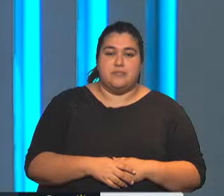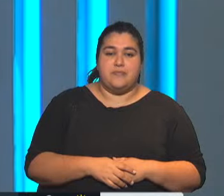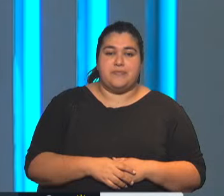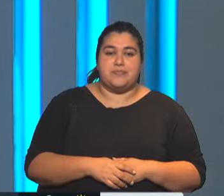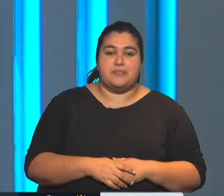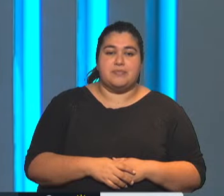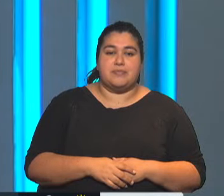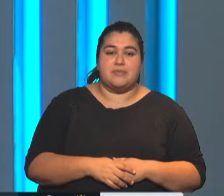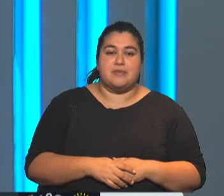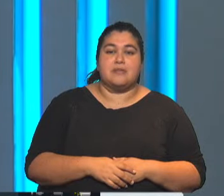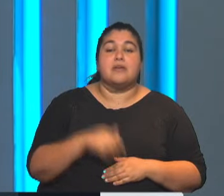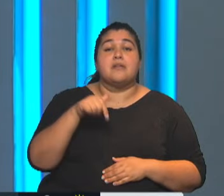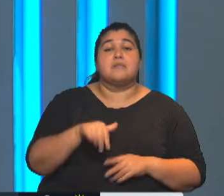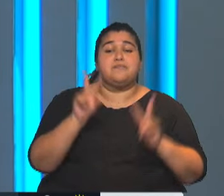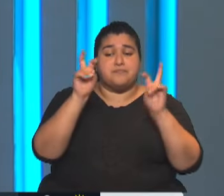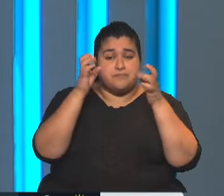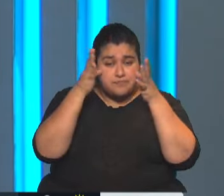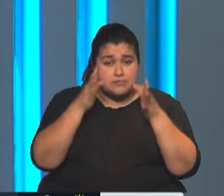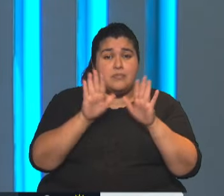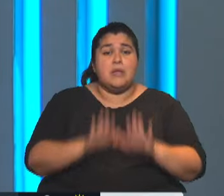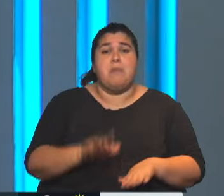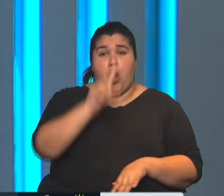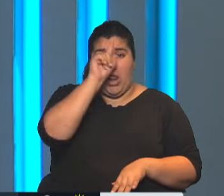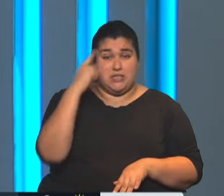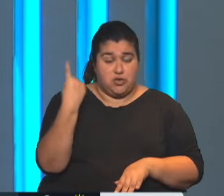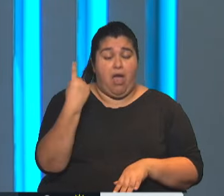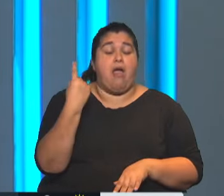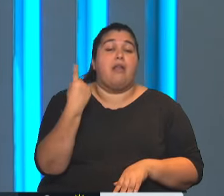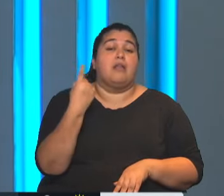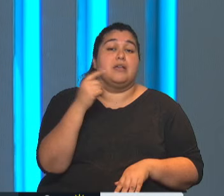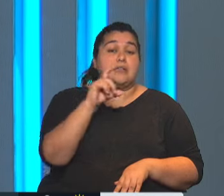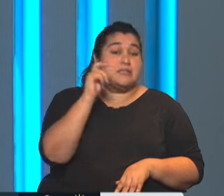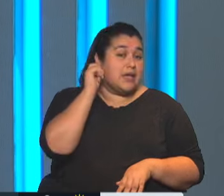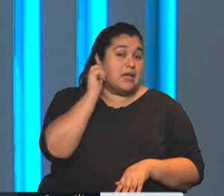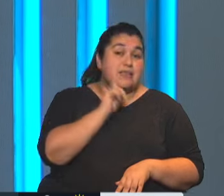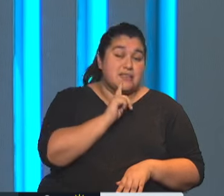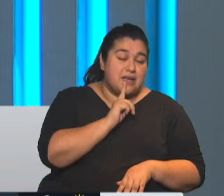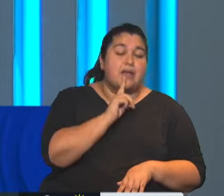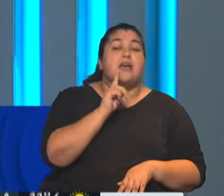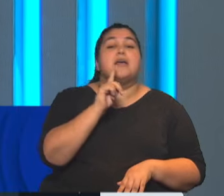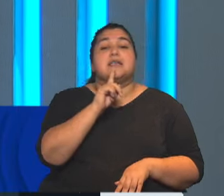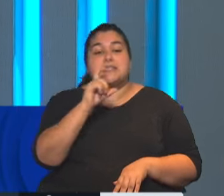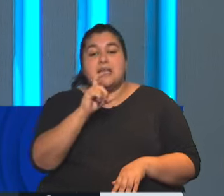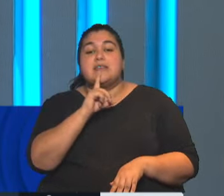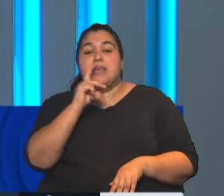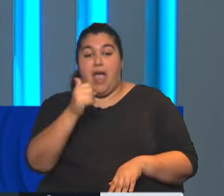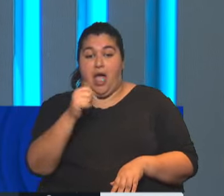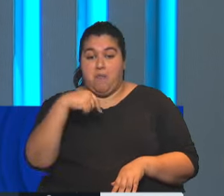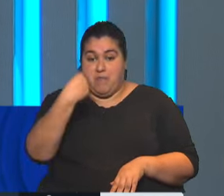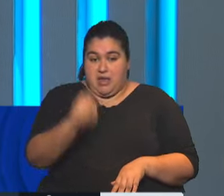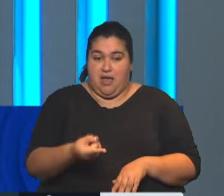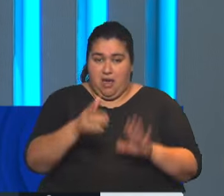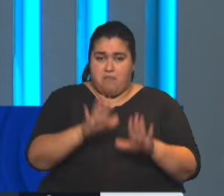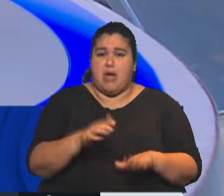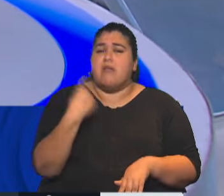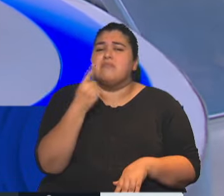Vamos a ocuparnos del paro nacional que convocó la CGT y las dos CTA para la jornada de mañana. ¿Qué es lo que se